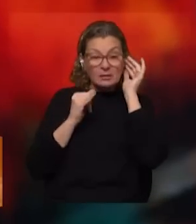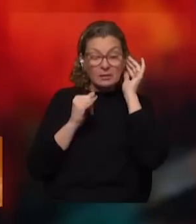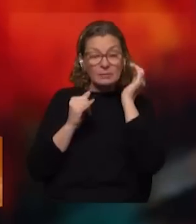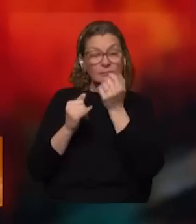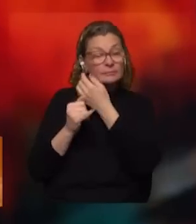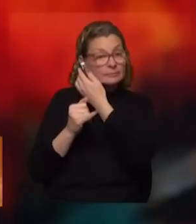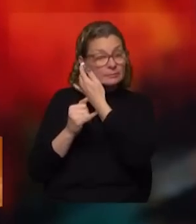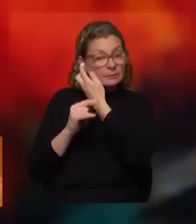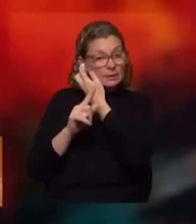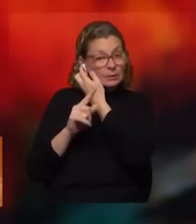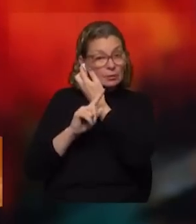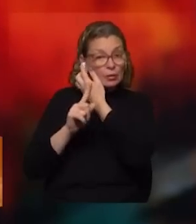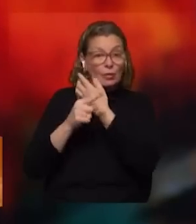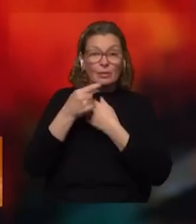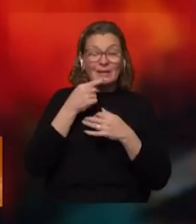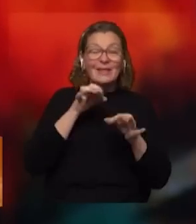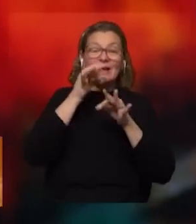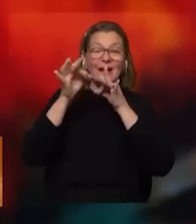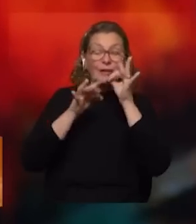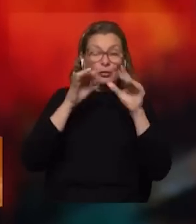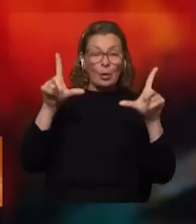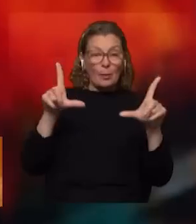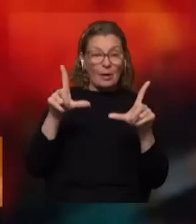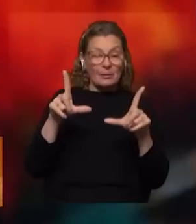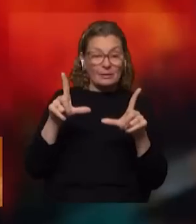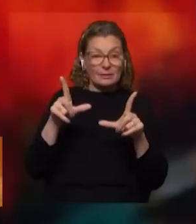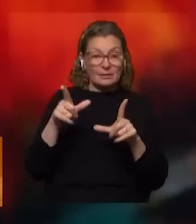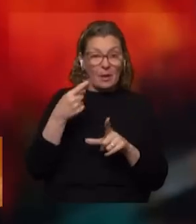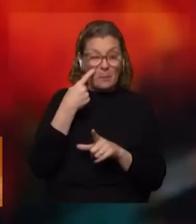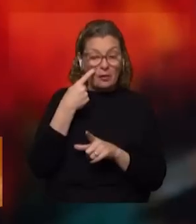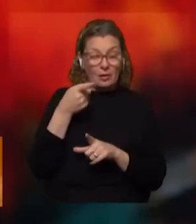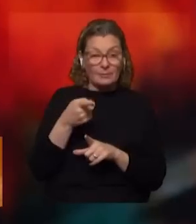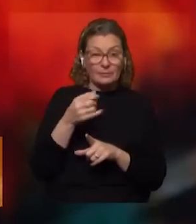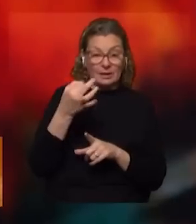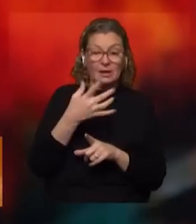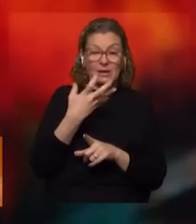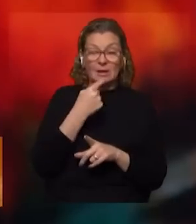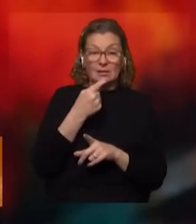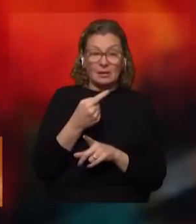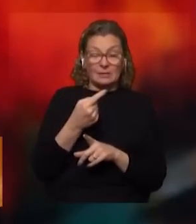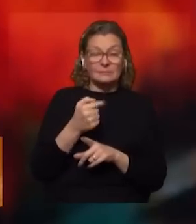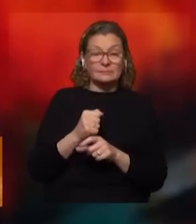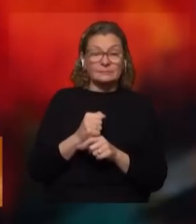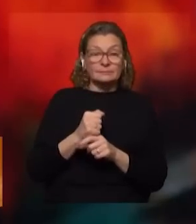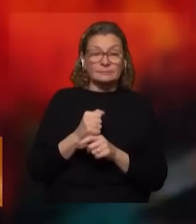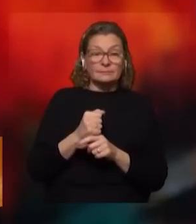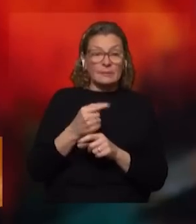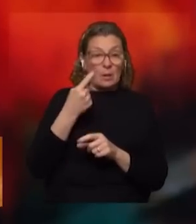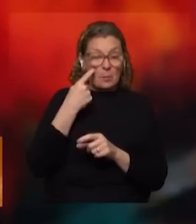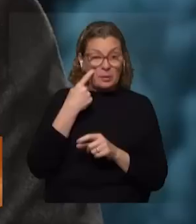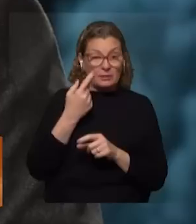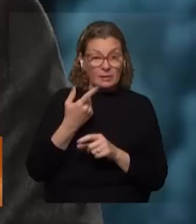la no negación o por mis declaraciones en un programa televisivo. Esa es la prueba que justifica la imputación, porque pruebas